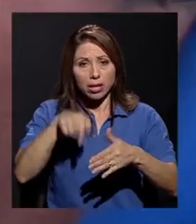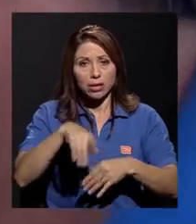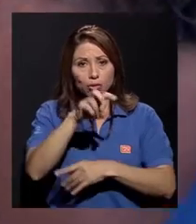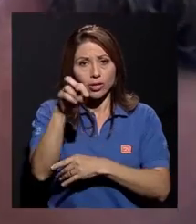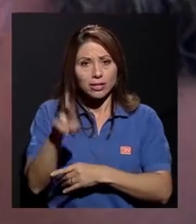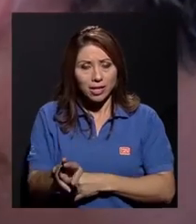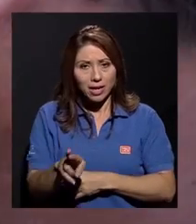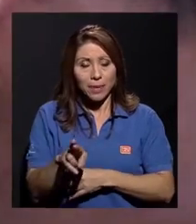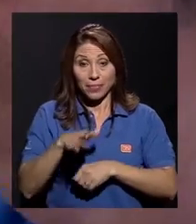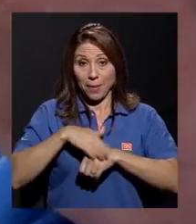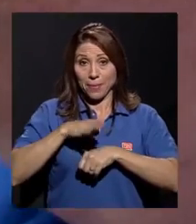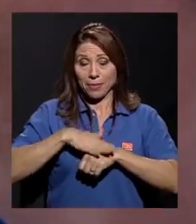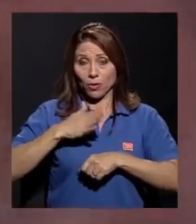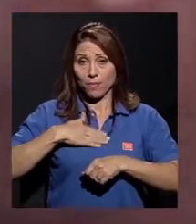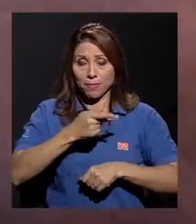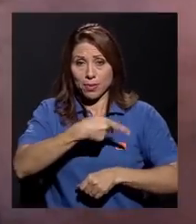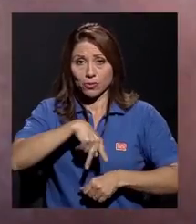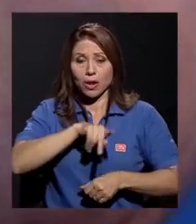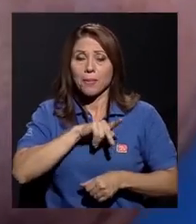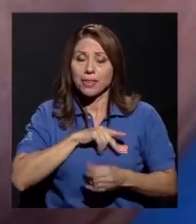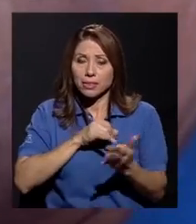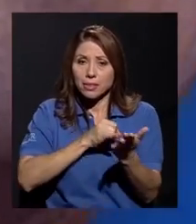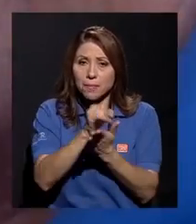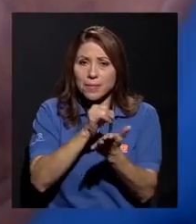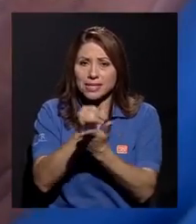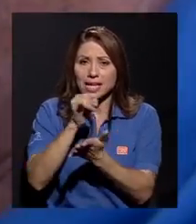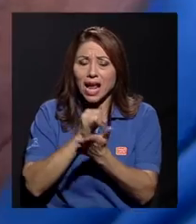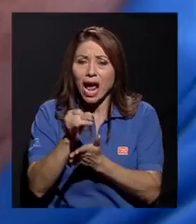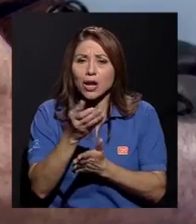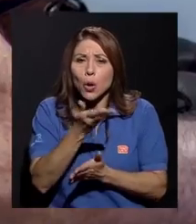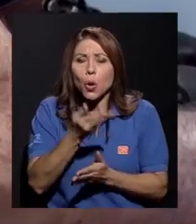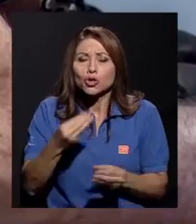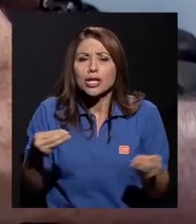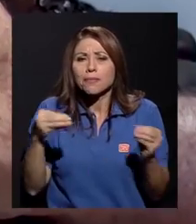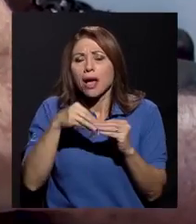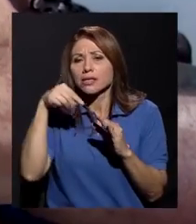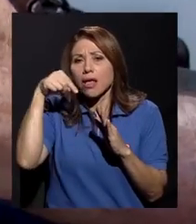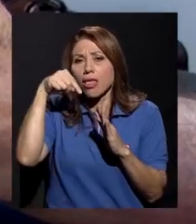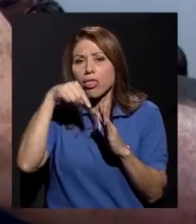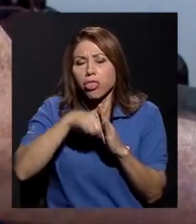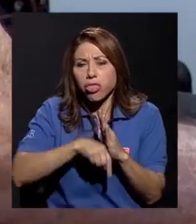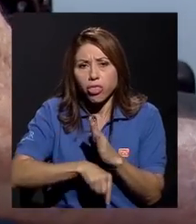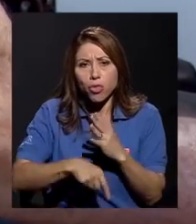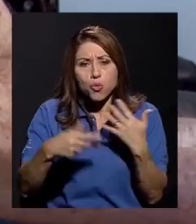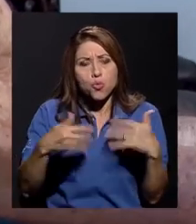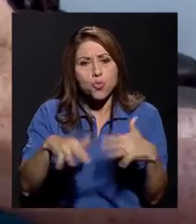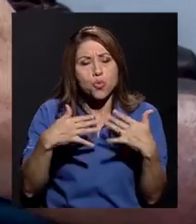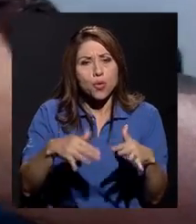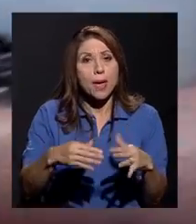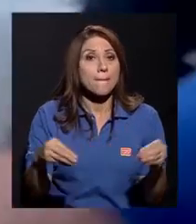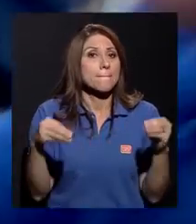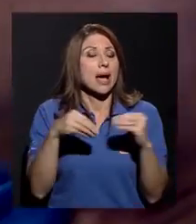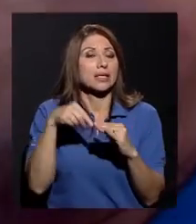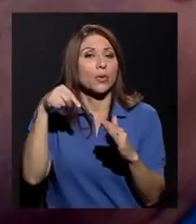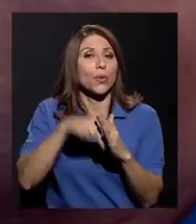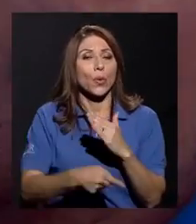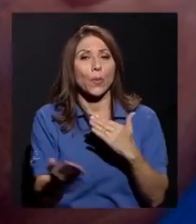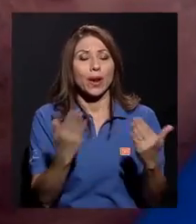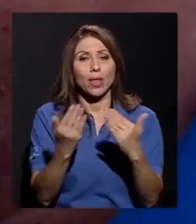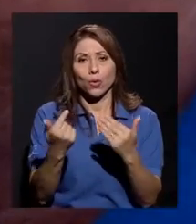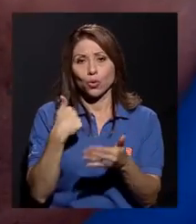permitido a nivel personal investigar cosas más allá de las que incluso aprendí en mis